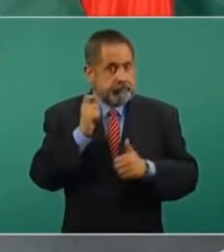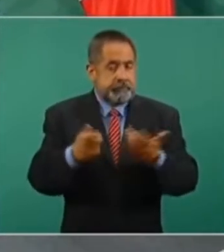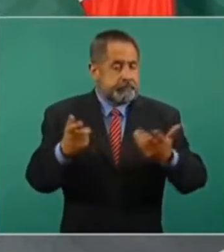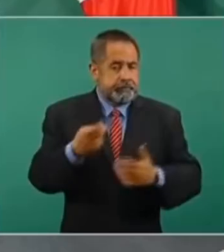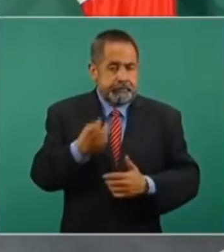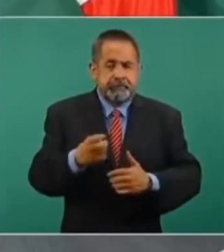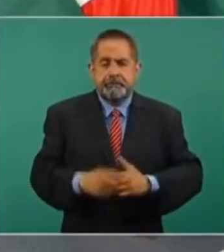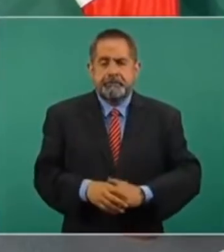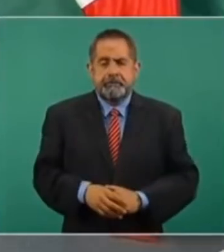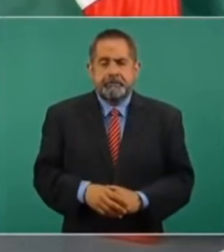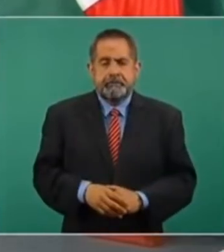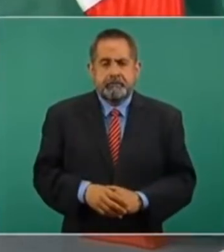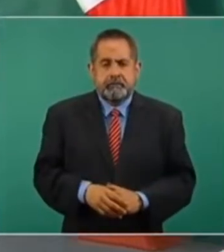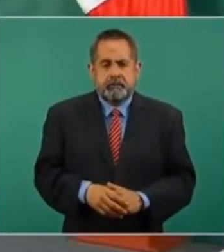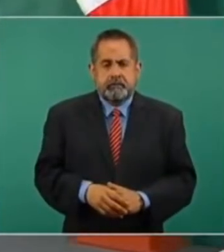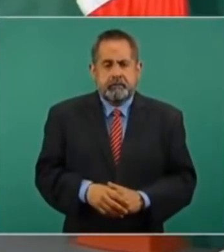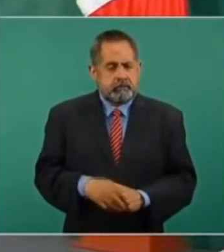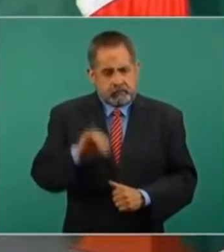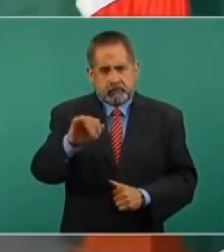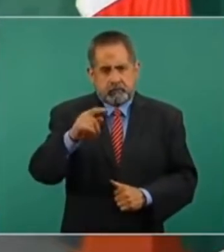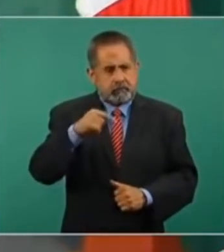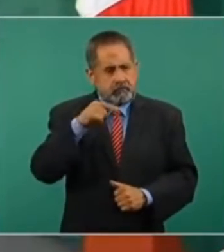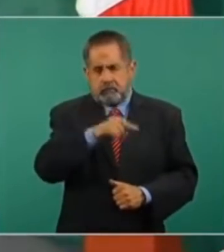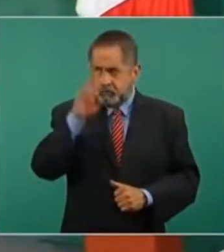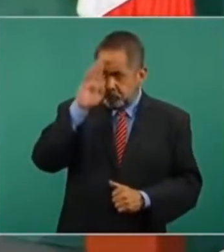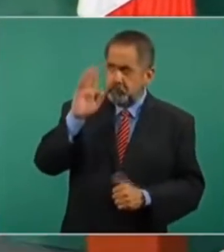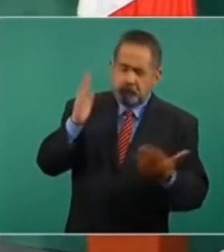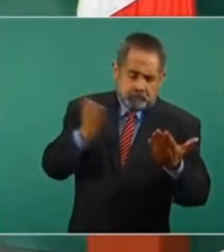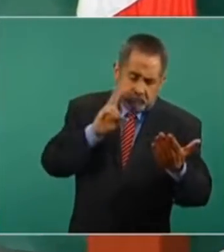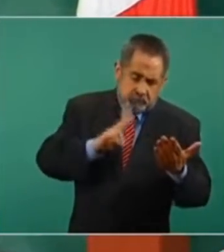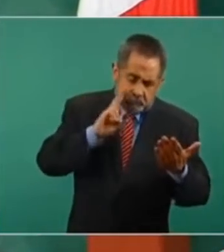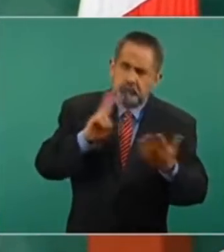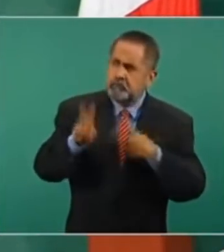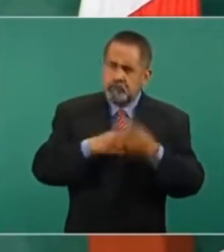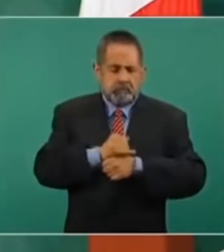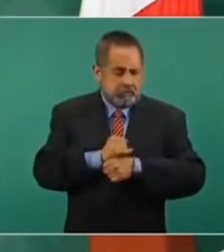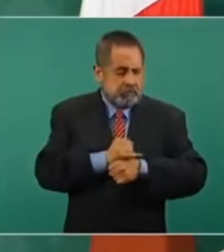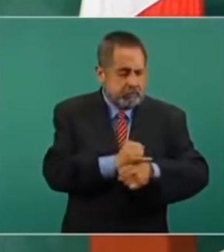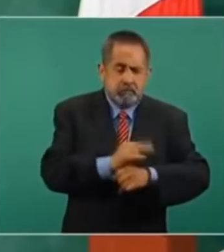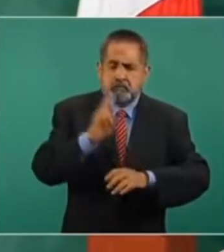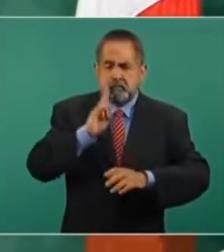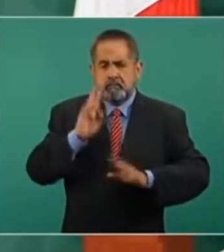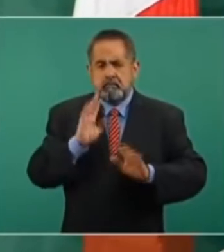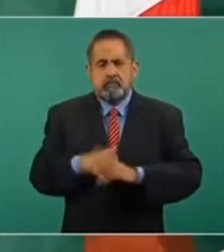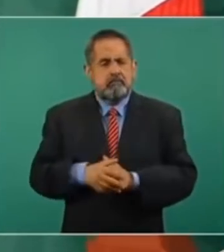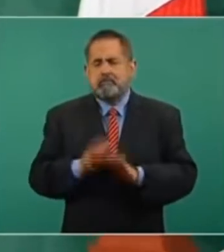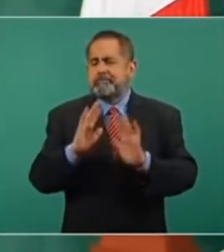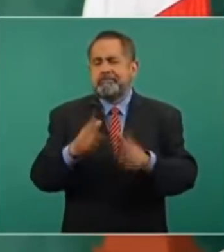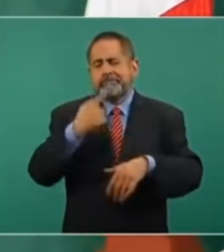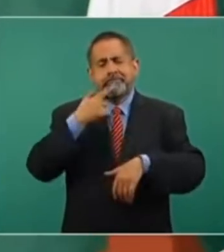asunto. sí considera llevar a cabo una investigación, pero ya está